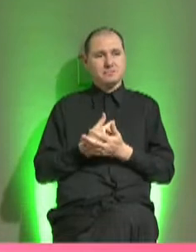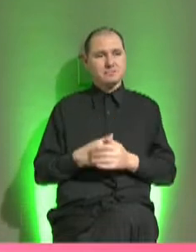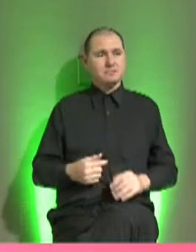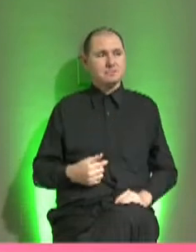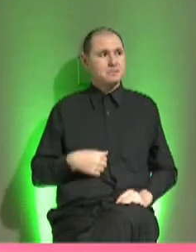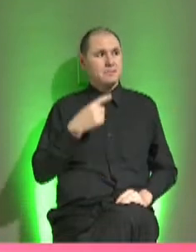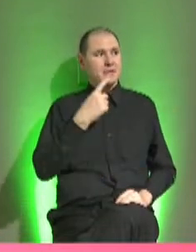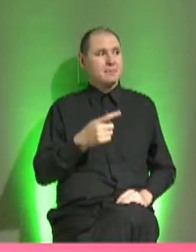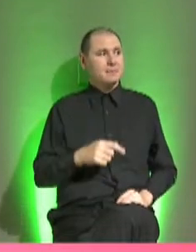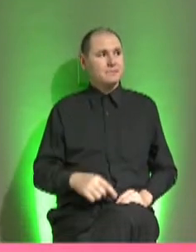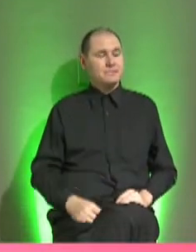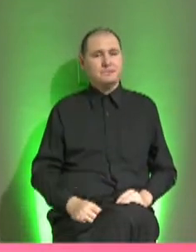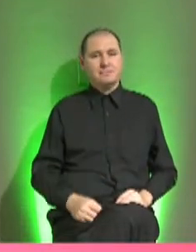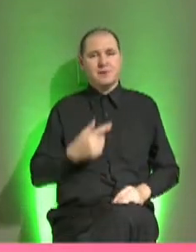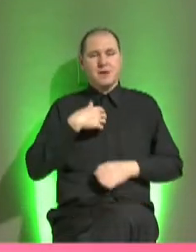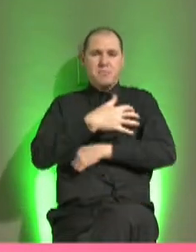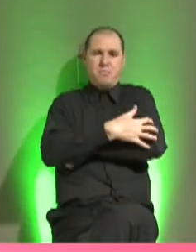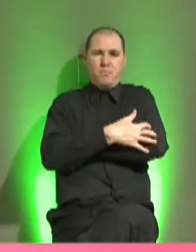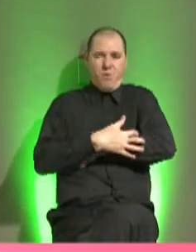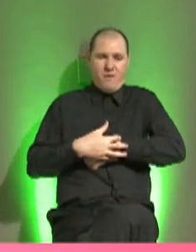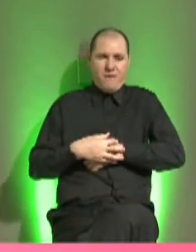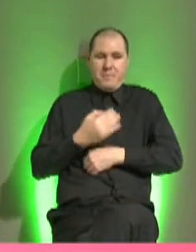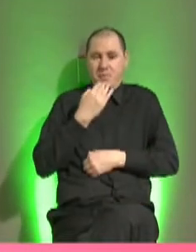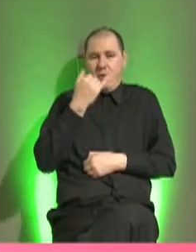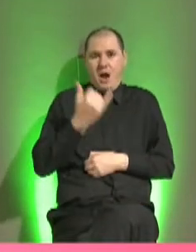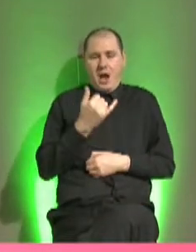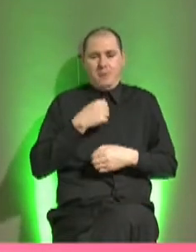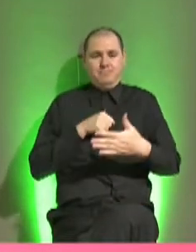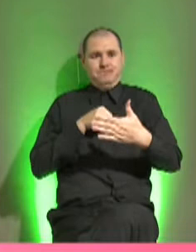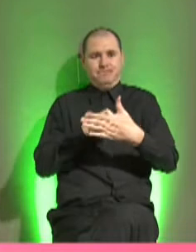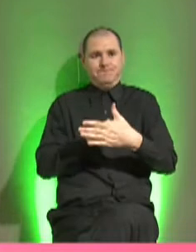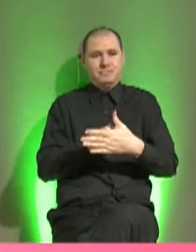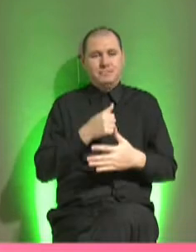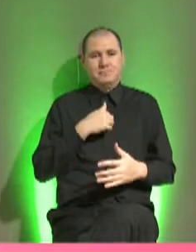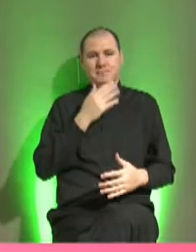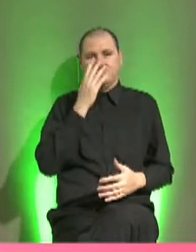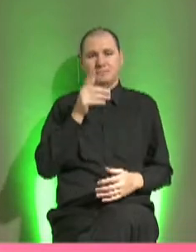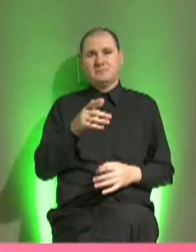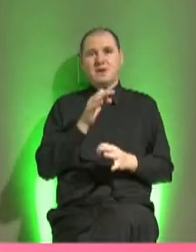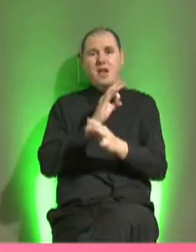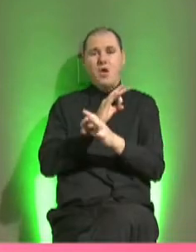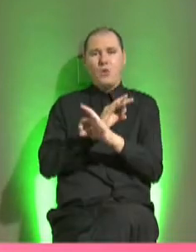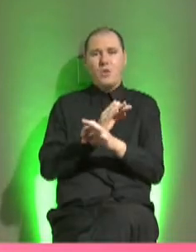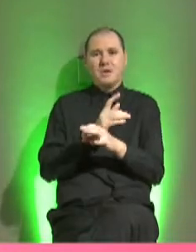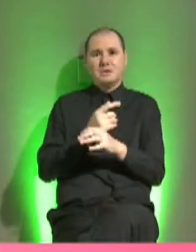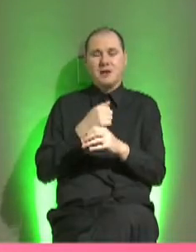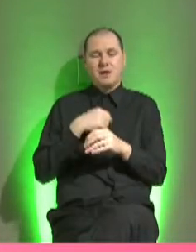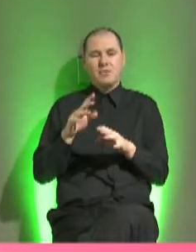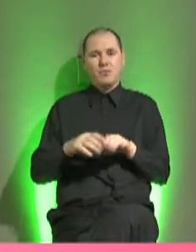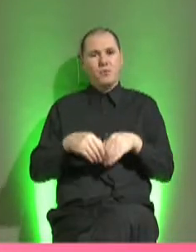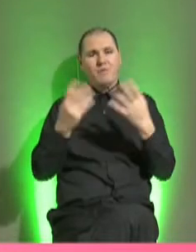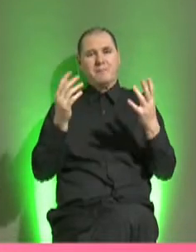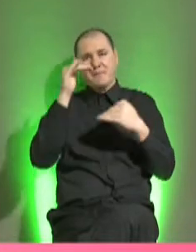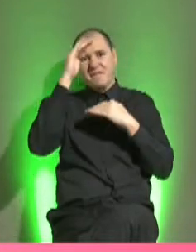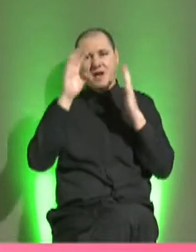mi mamá decía, éramos el famoso Borejur en Huatá. Entonces, yo me quería ir a una escuela subvencionada y